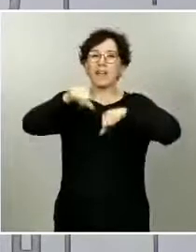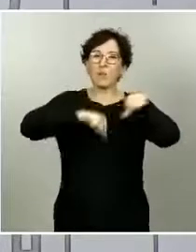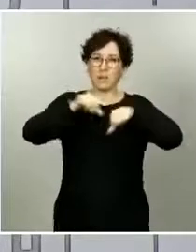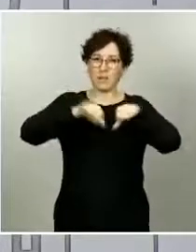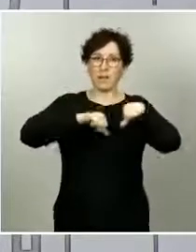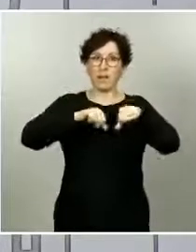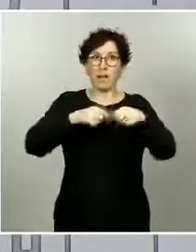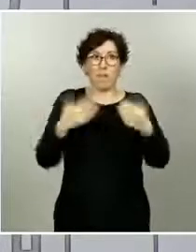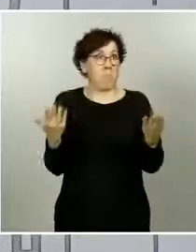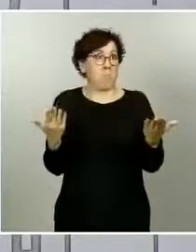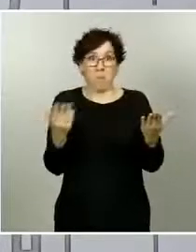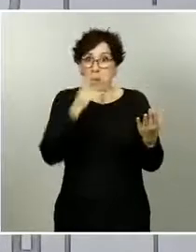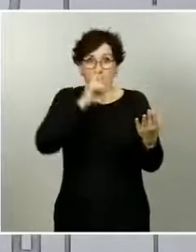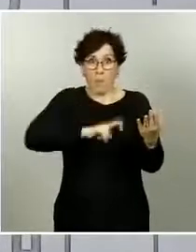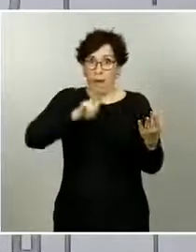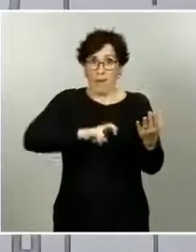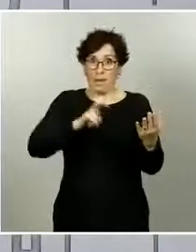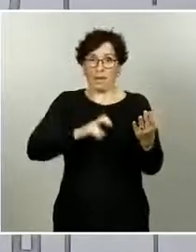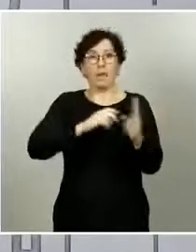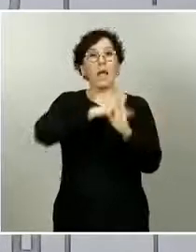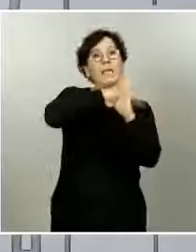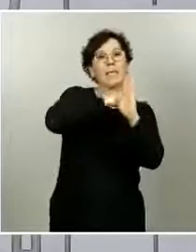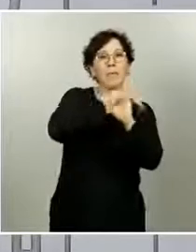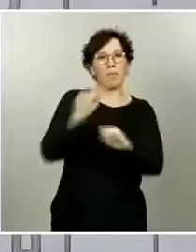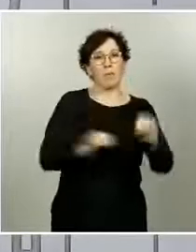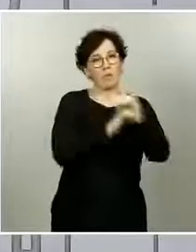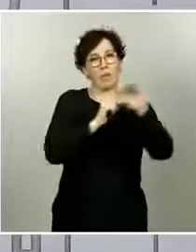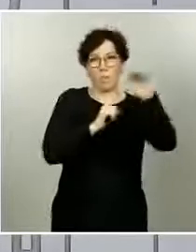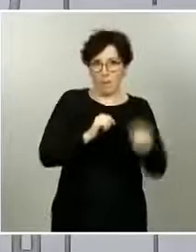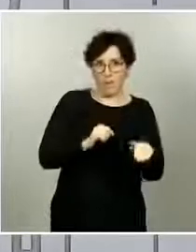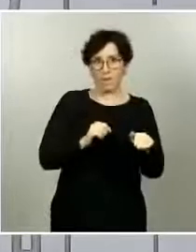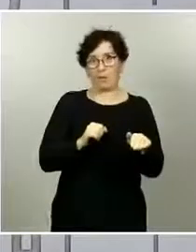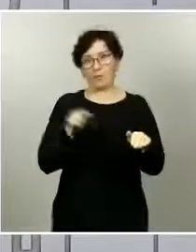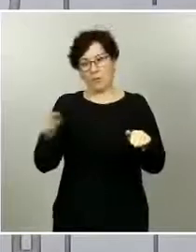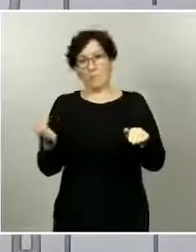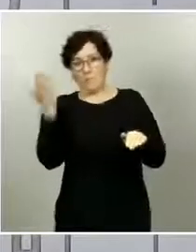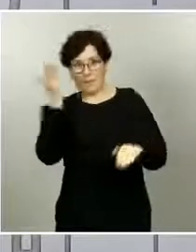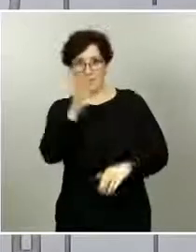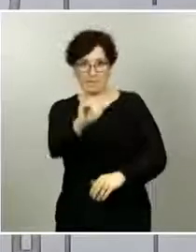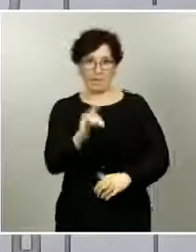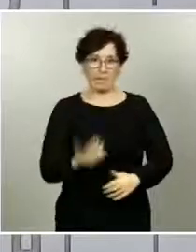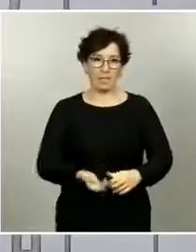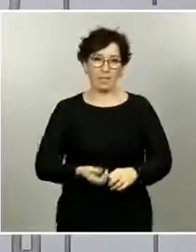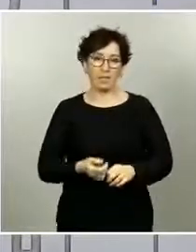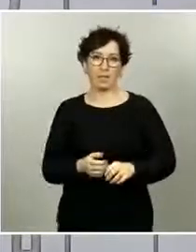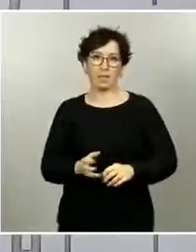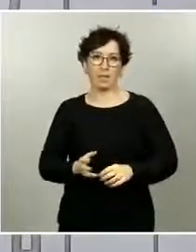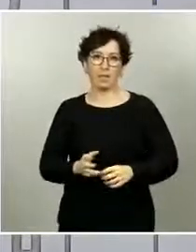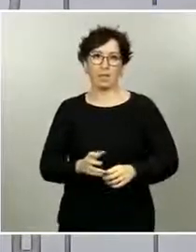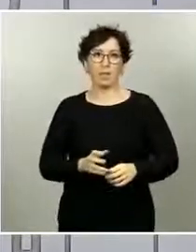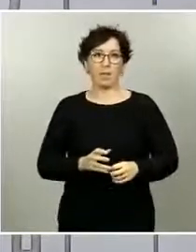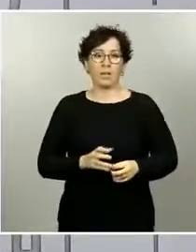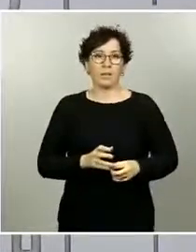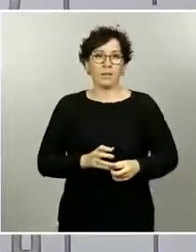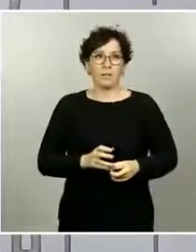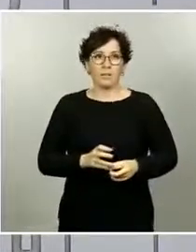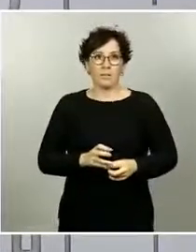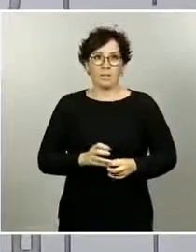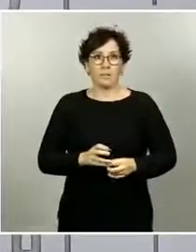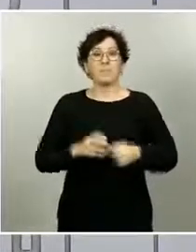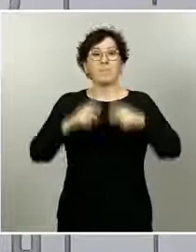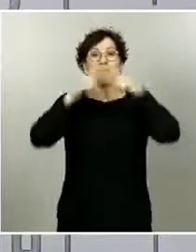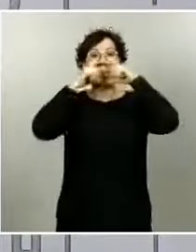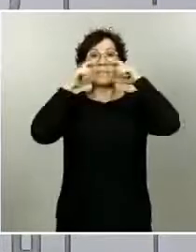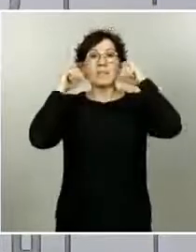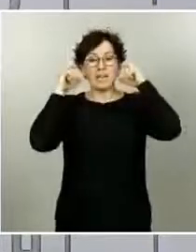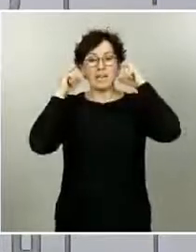protege no exactamente igual, pero no está lejos del nivel de protección que proporciona una mascarilla